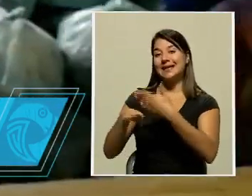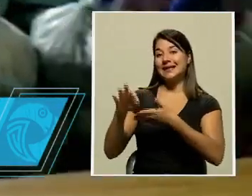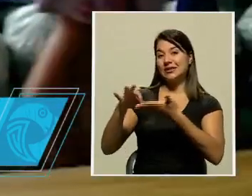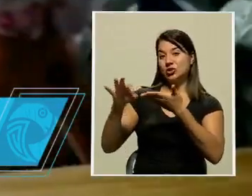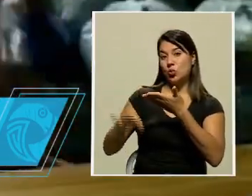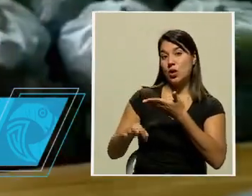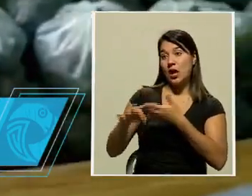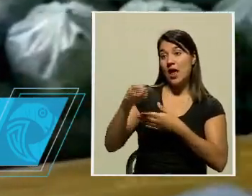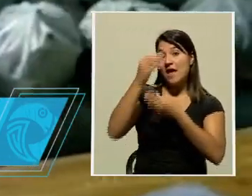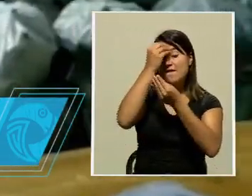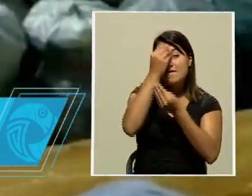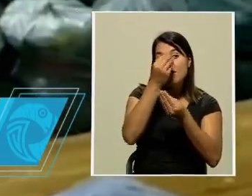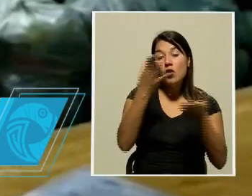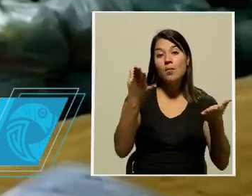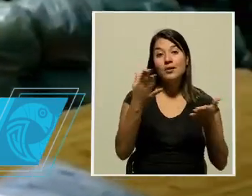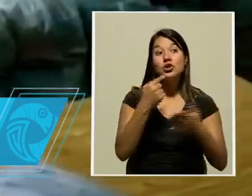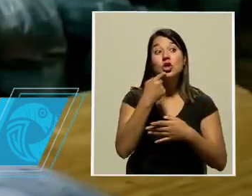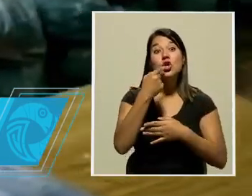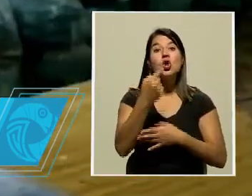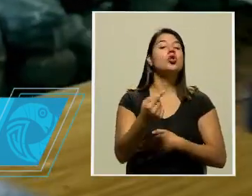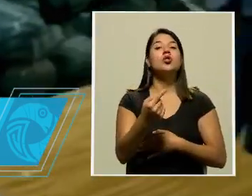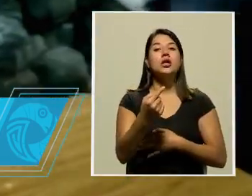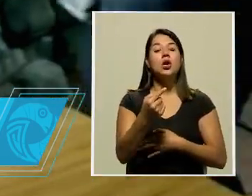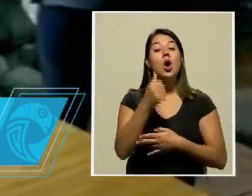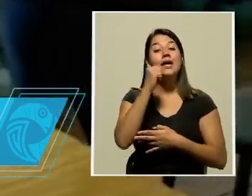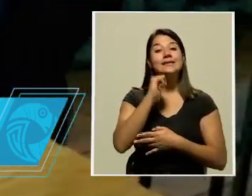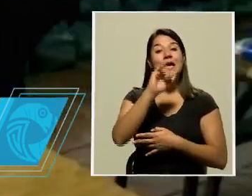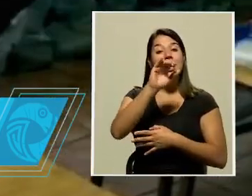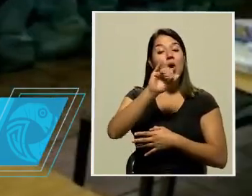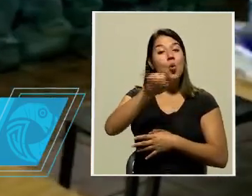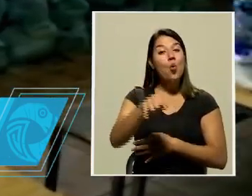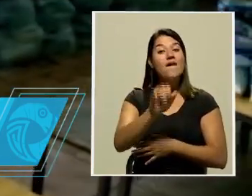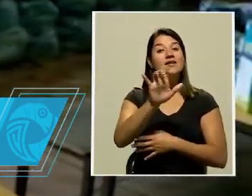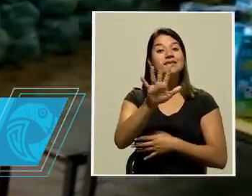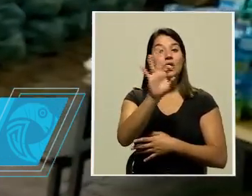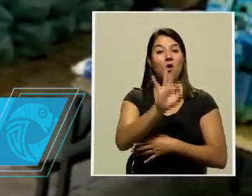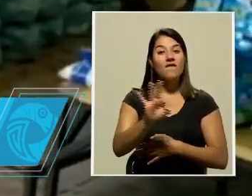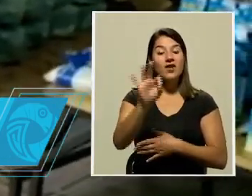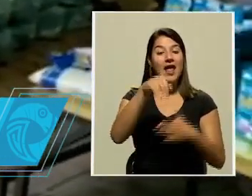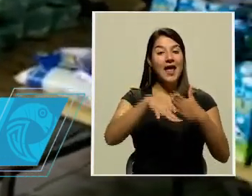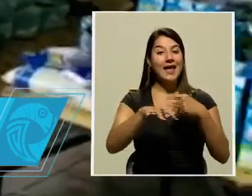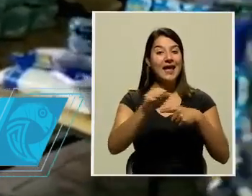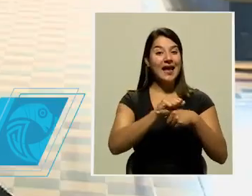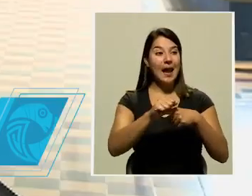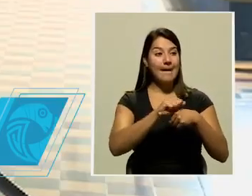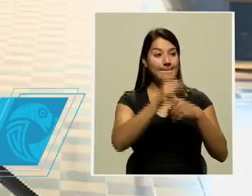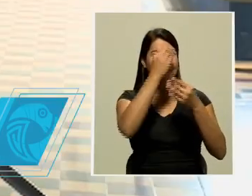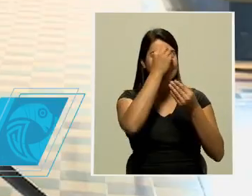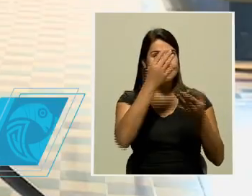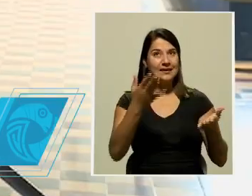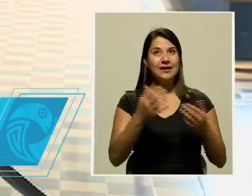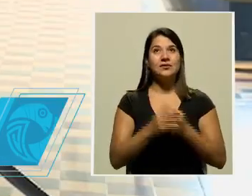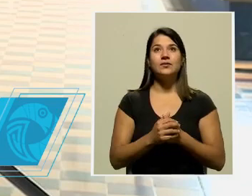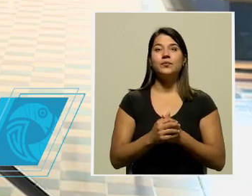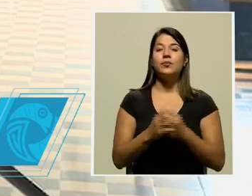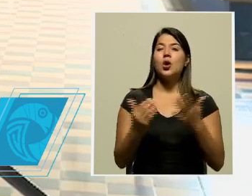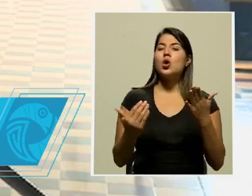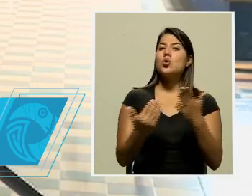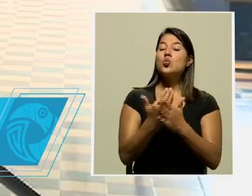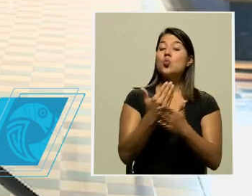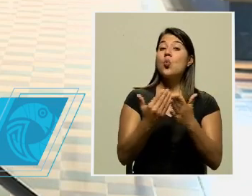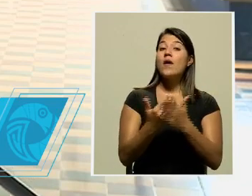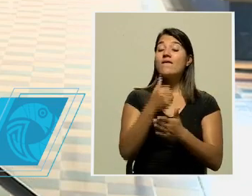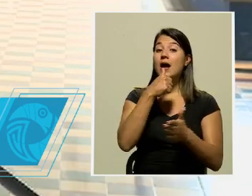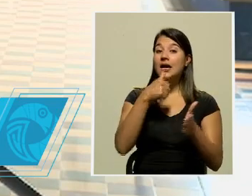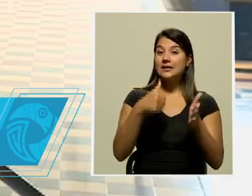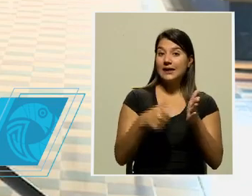febrero a su personal docente en una de las capacitaciones previas al inicio del curso lectivo. Una nueva circular de panea, que